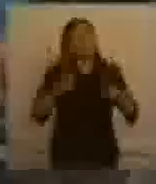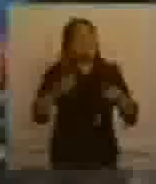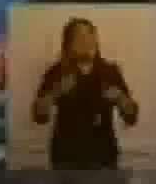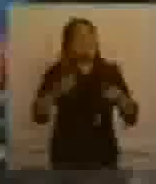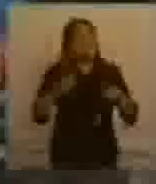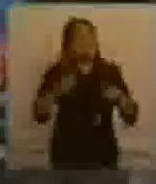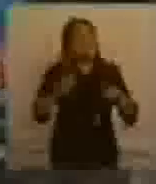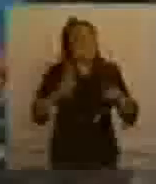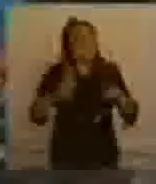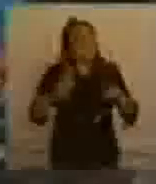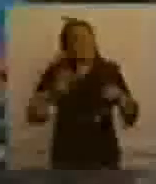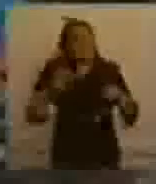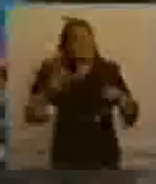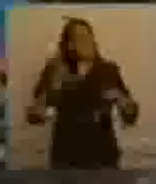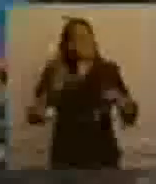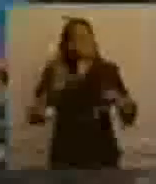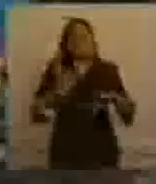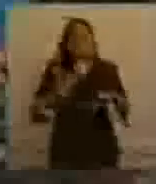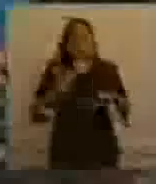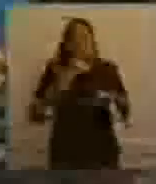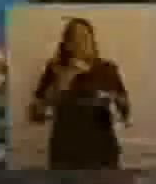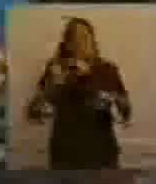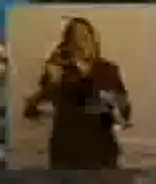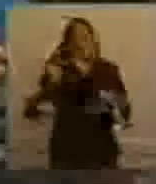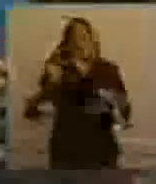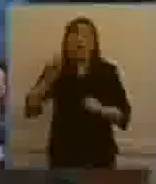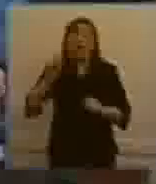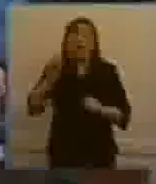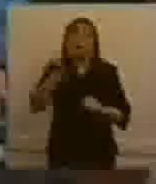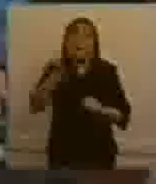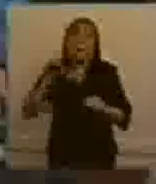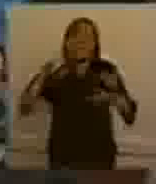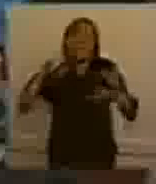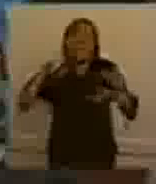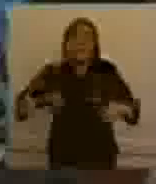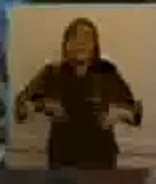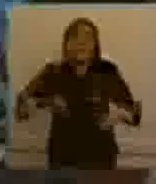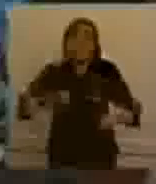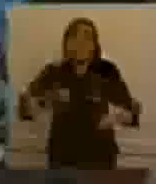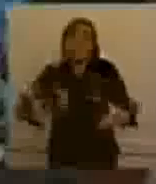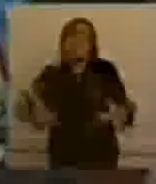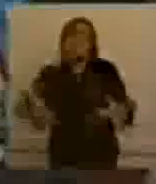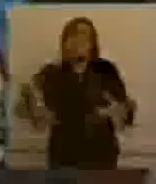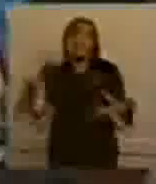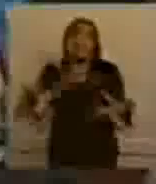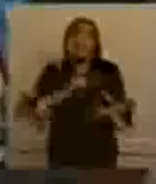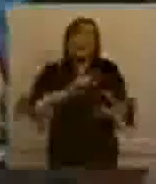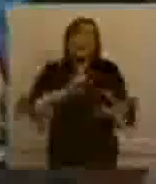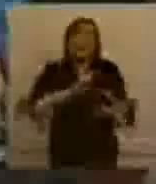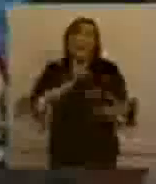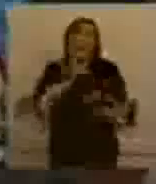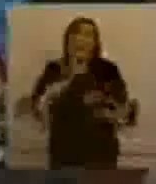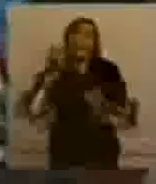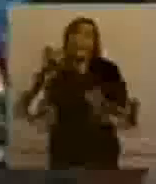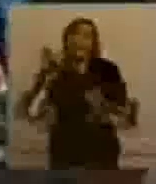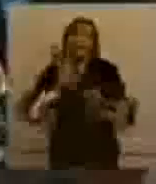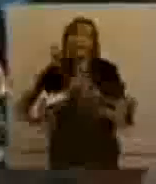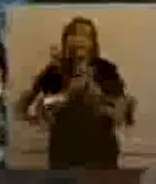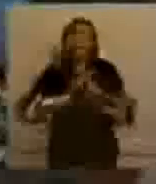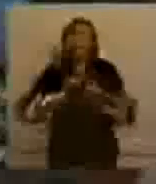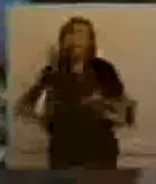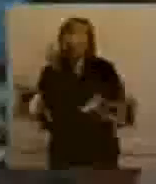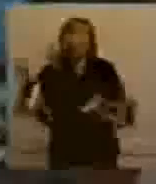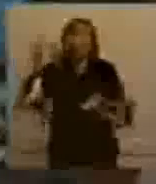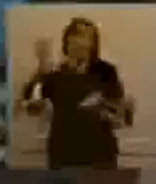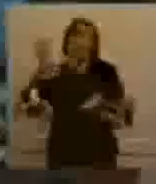empleos jóvenes que hoy están en San Carlos de Bariloche, se le agregan 300 empleos más de 600